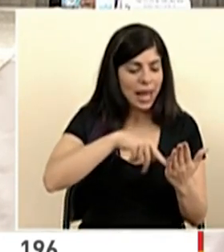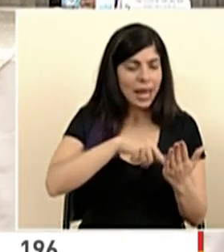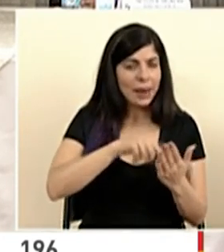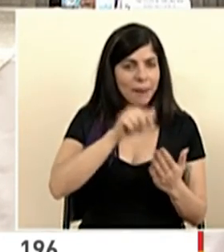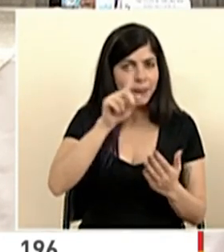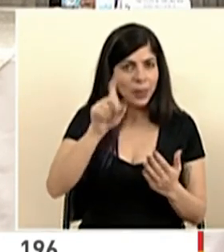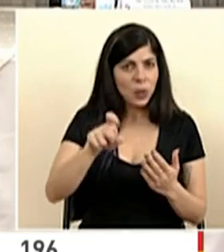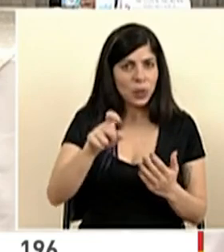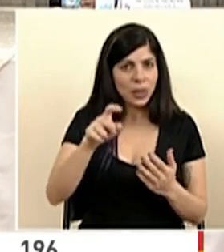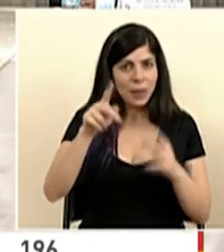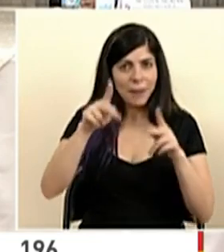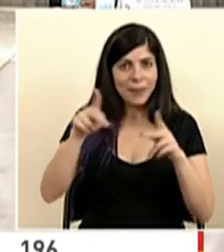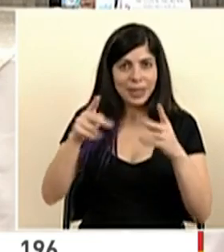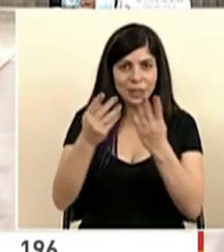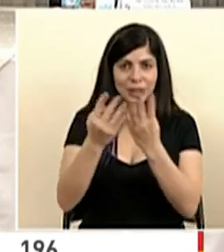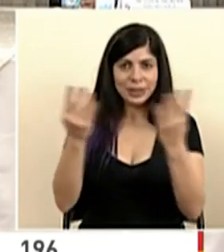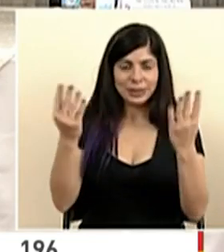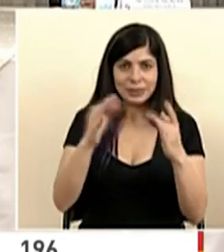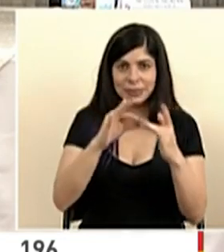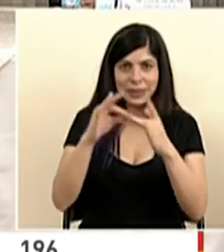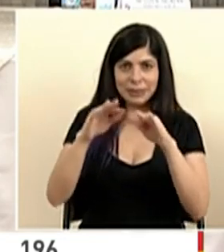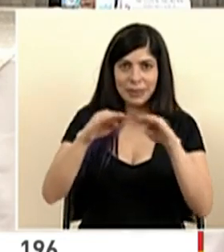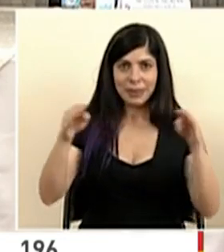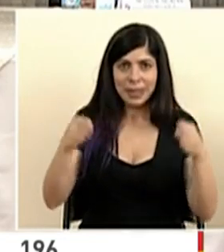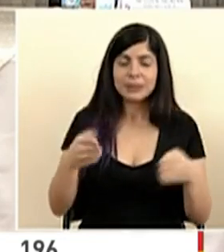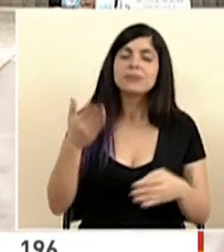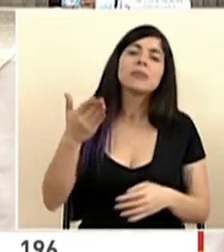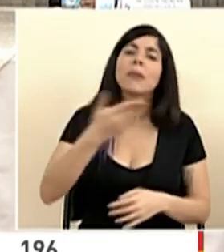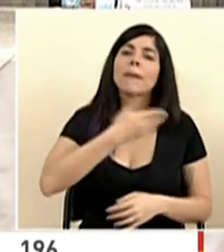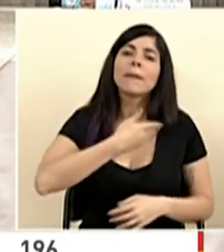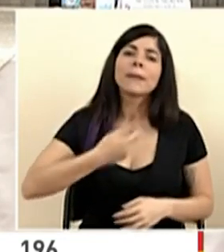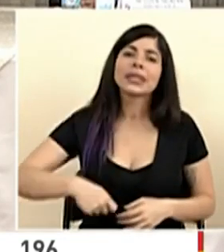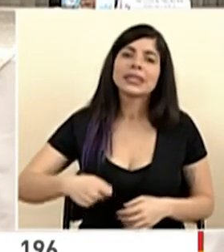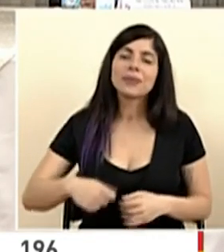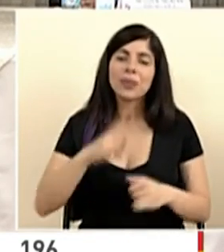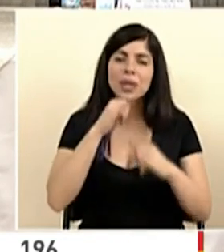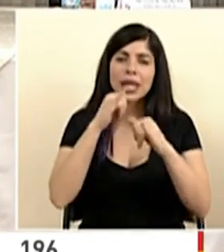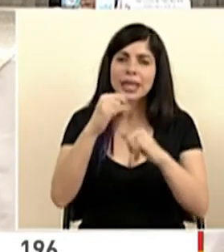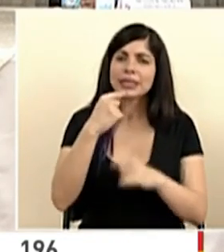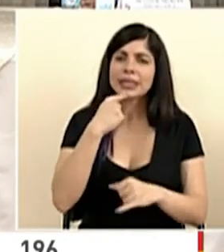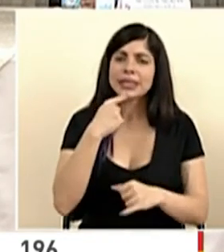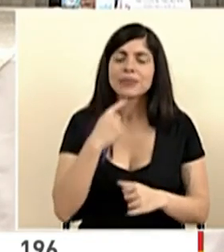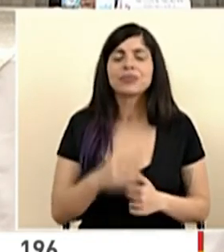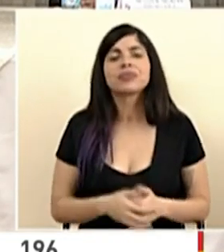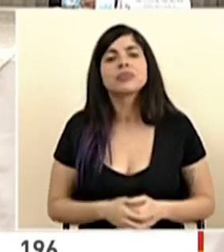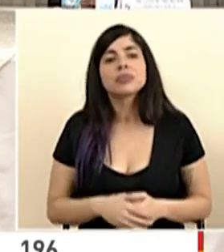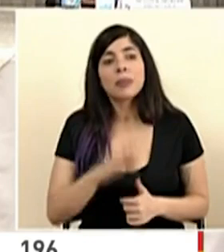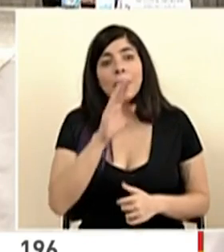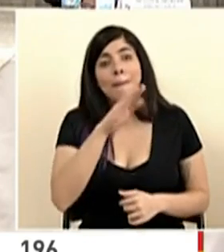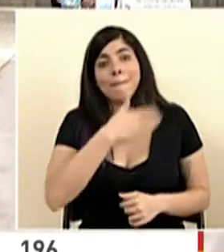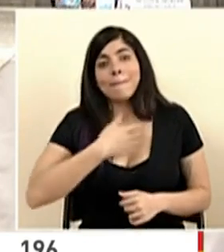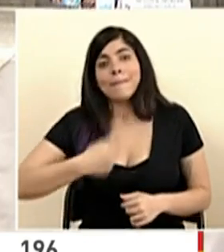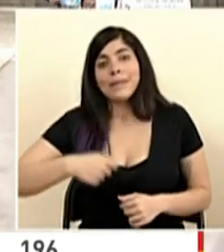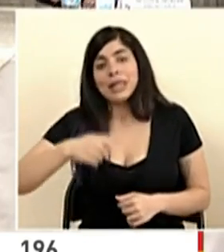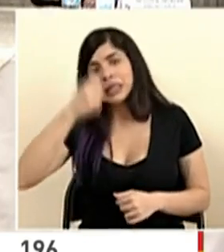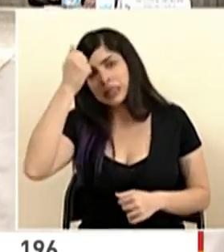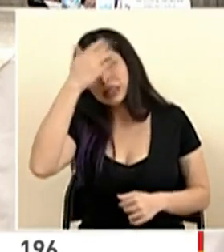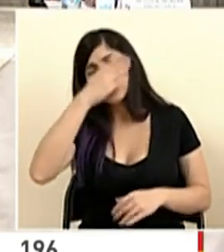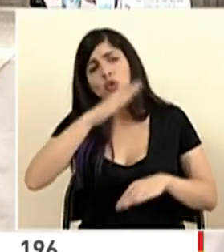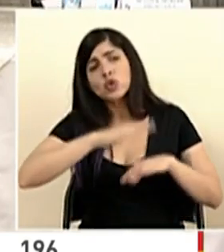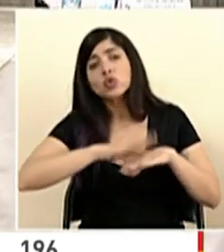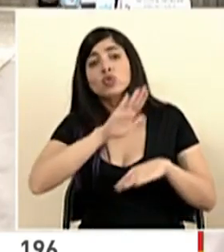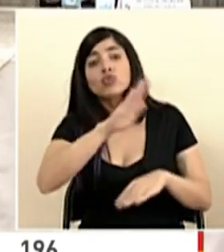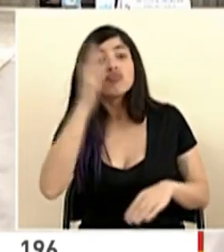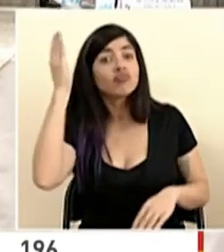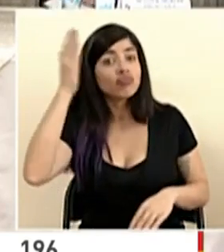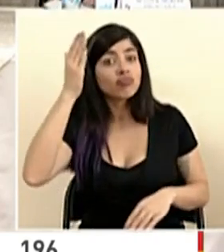siguiente a las personas de la mesa principal señor presidente diario extra nos consulta al presidente alvarado en relación al